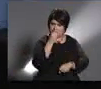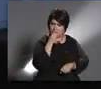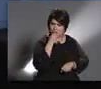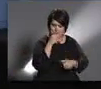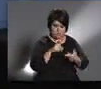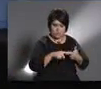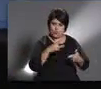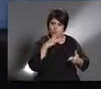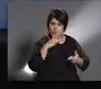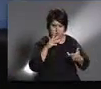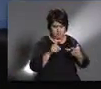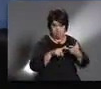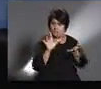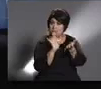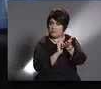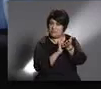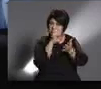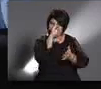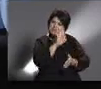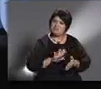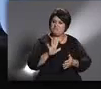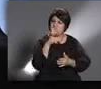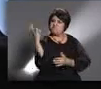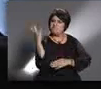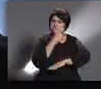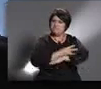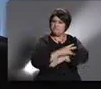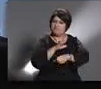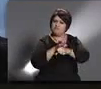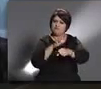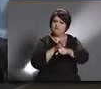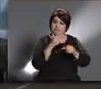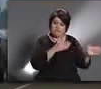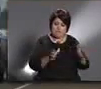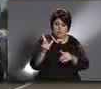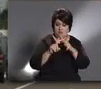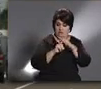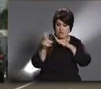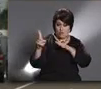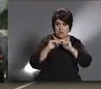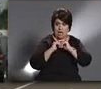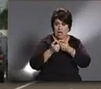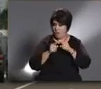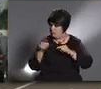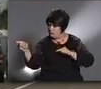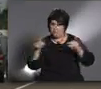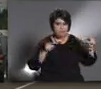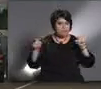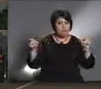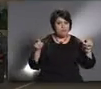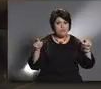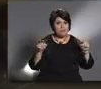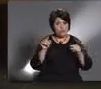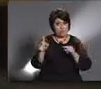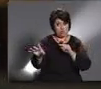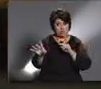Tenga suficiente comida, agua y medicamento para mínimo 7 días. Planea su ruta de evacuación.